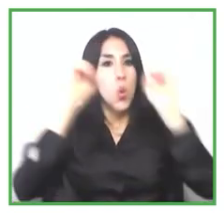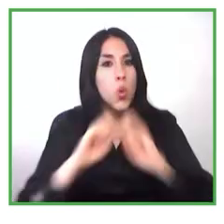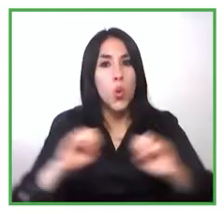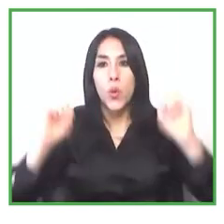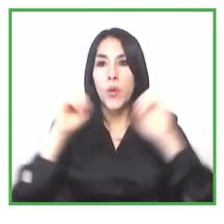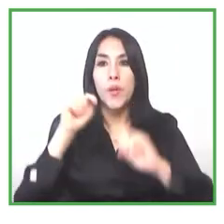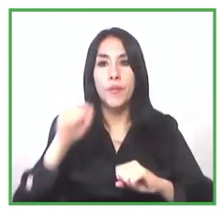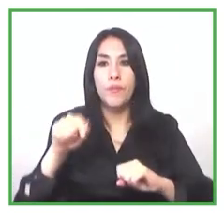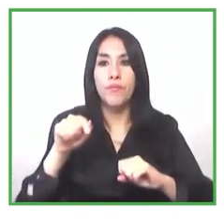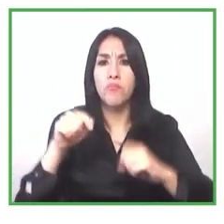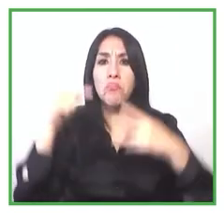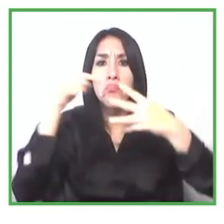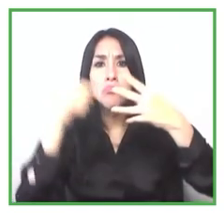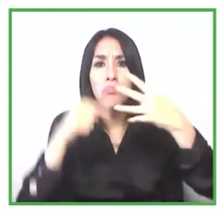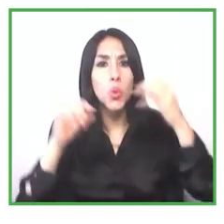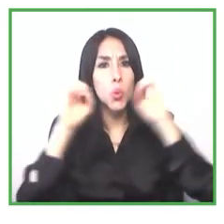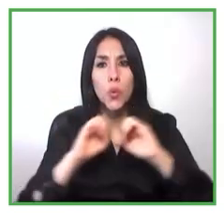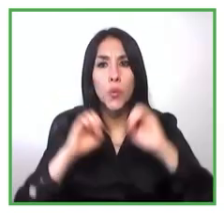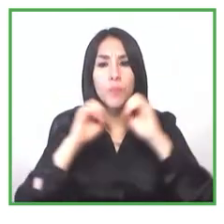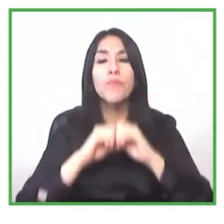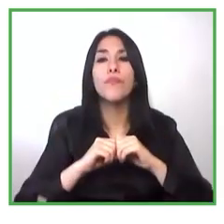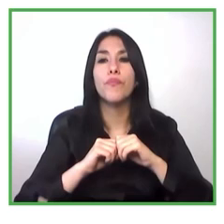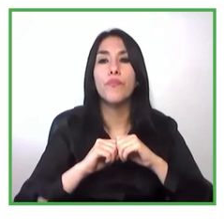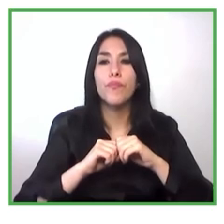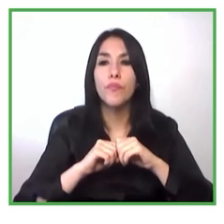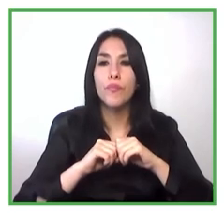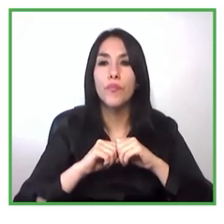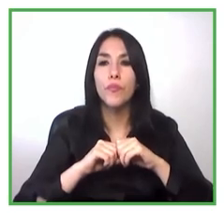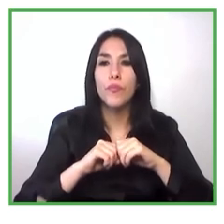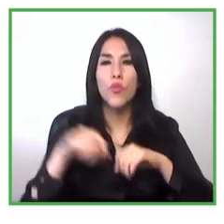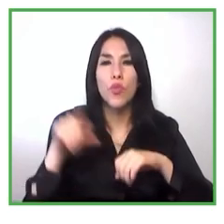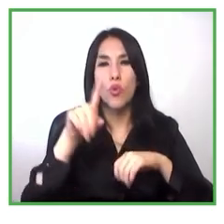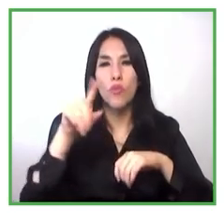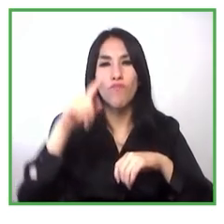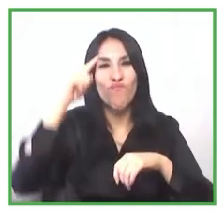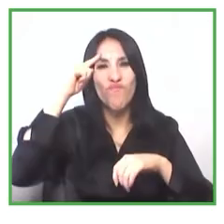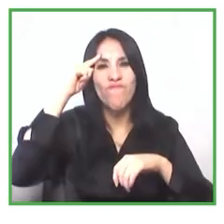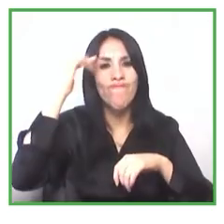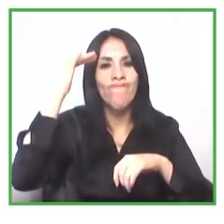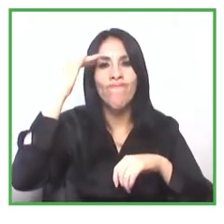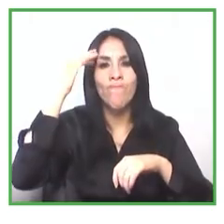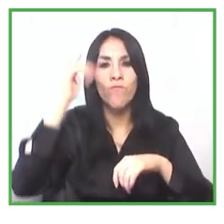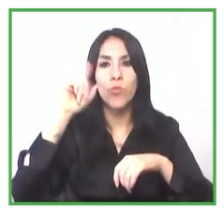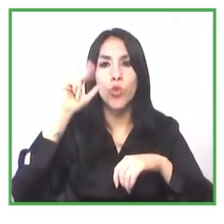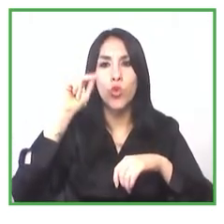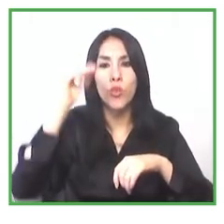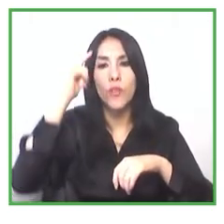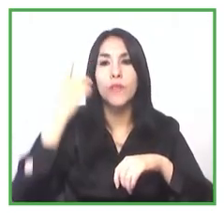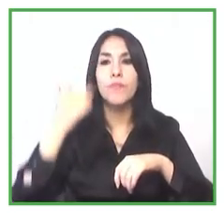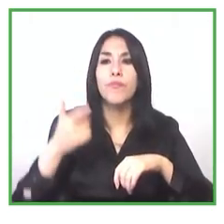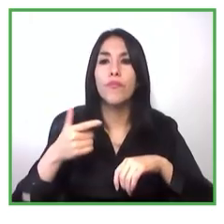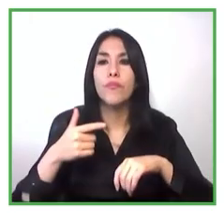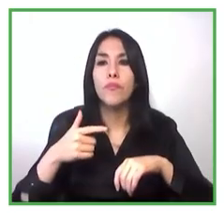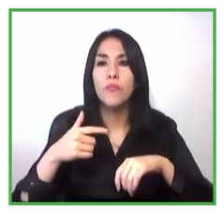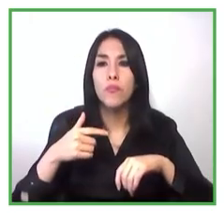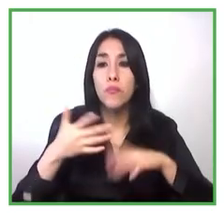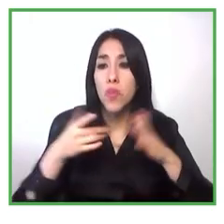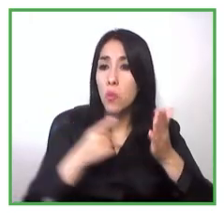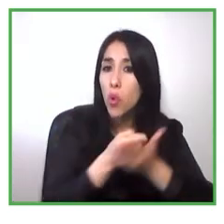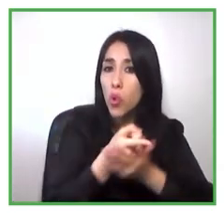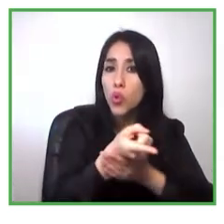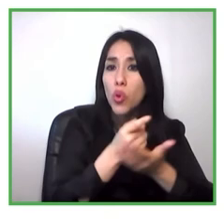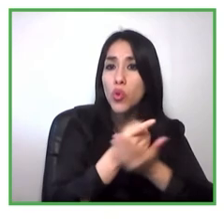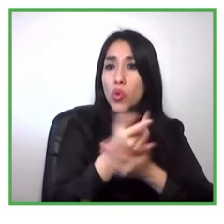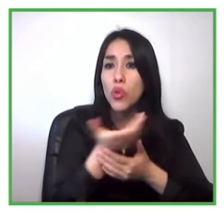emprendimiento efectivamente debe ser una opción como para cualquier persona de desarrollar un proyecto de vida y un modelo de generación de